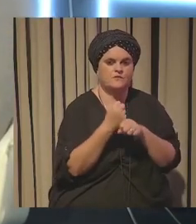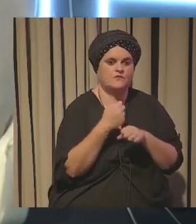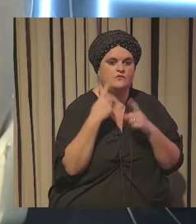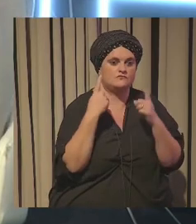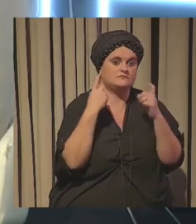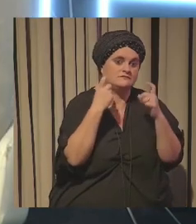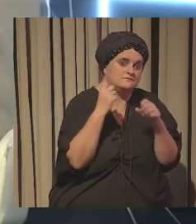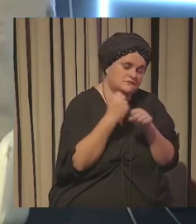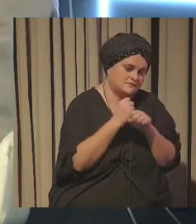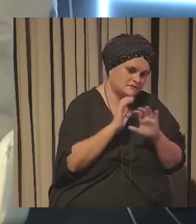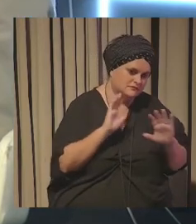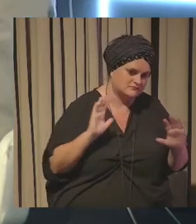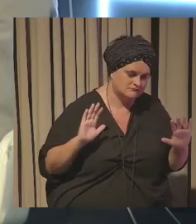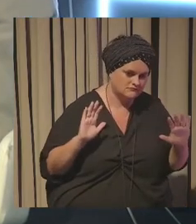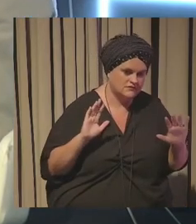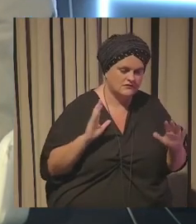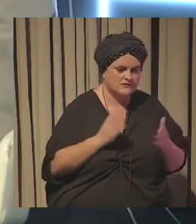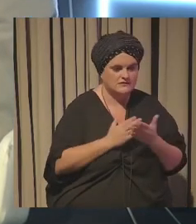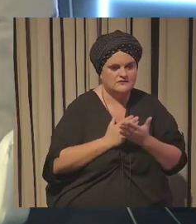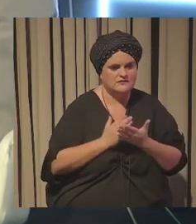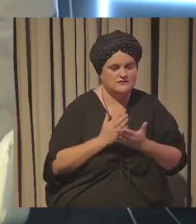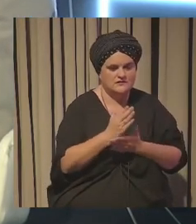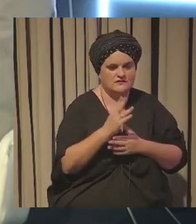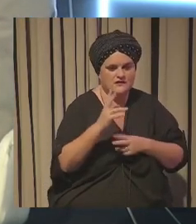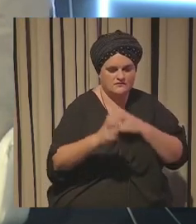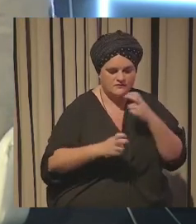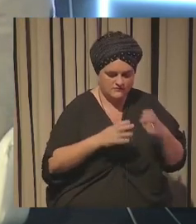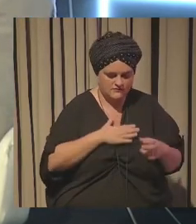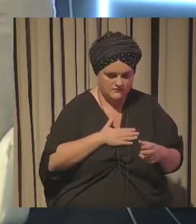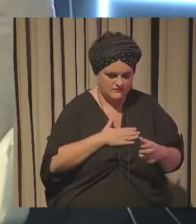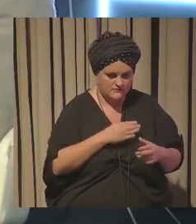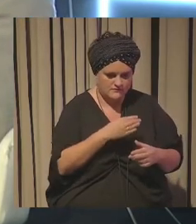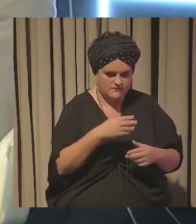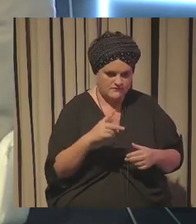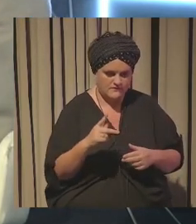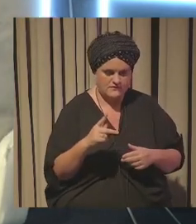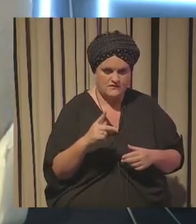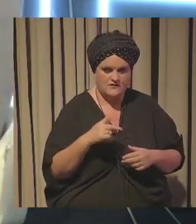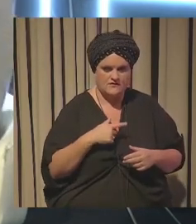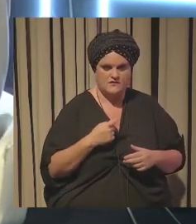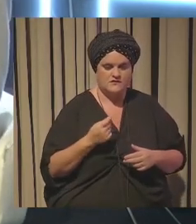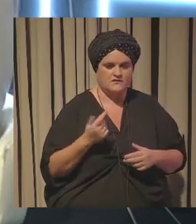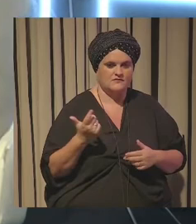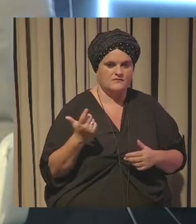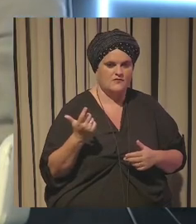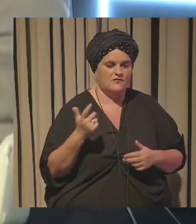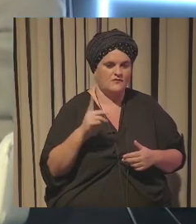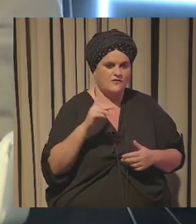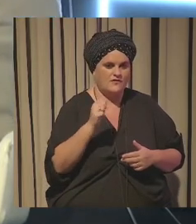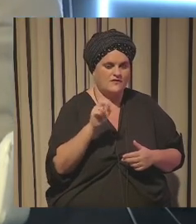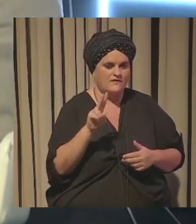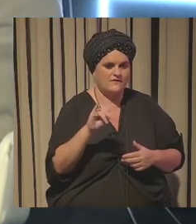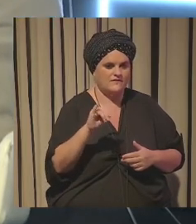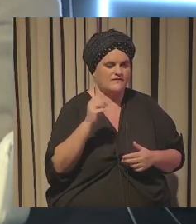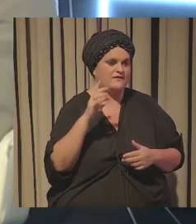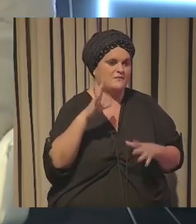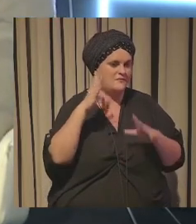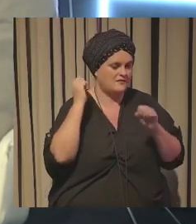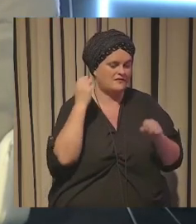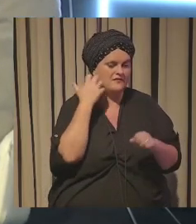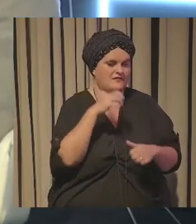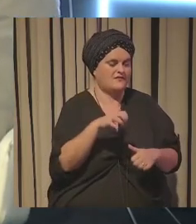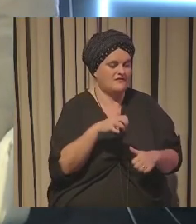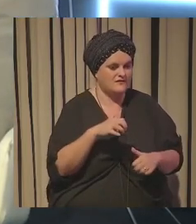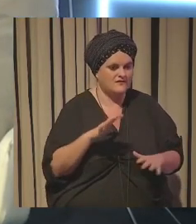intentamos trabajar al menos el tema de la tendencia de la innovación en la casa pues somos ese embajador raro que decía David que intentamos encontrar el pepito